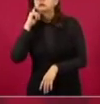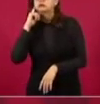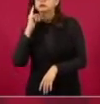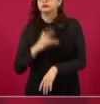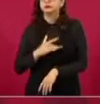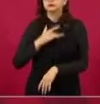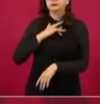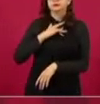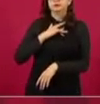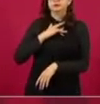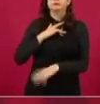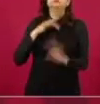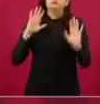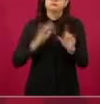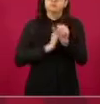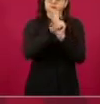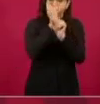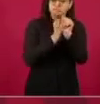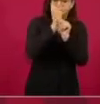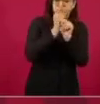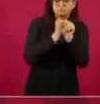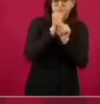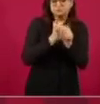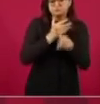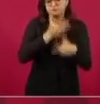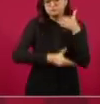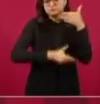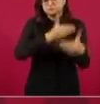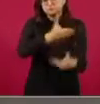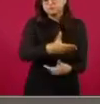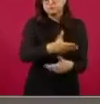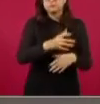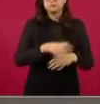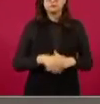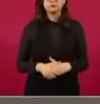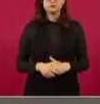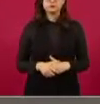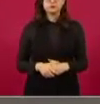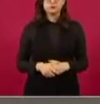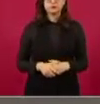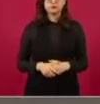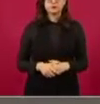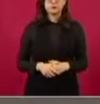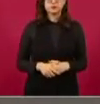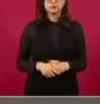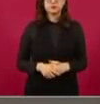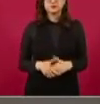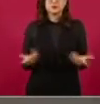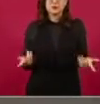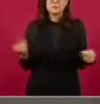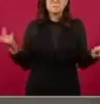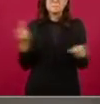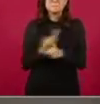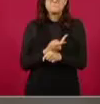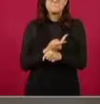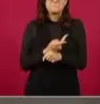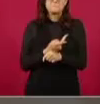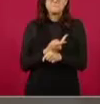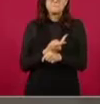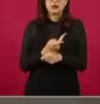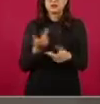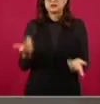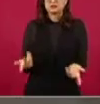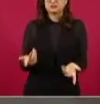y se actúe. Es que la autonomía no puede